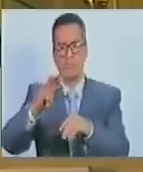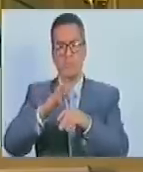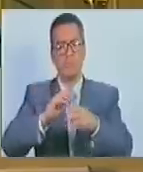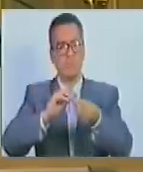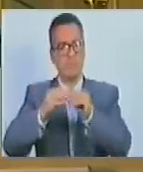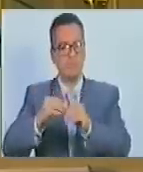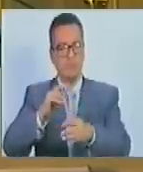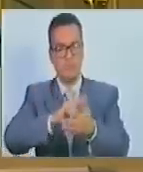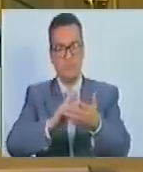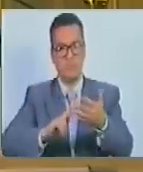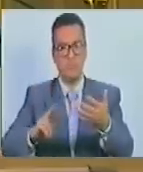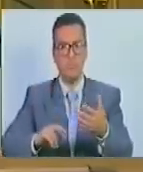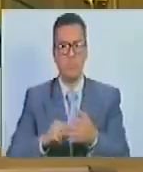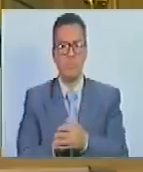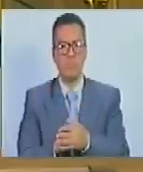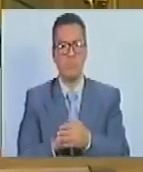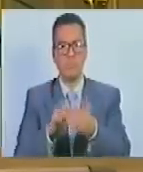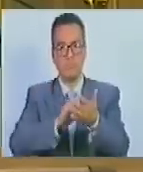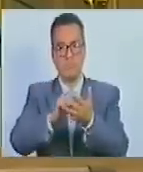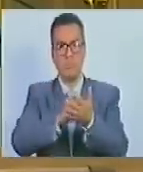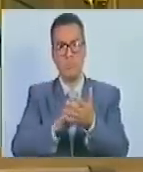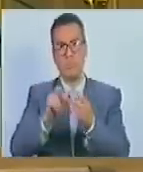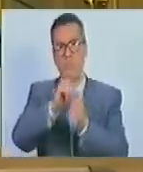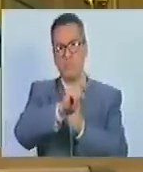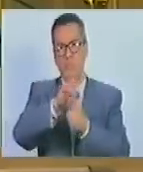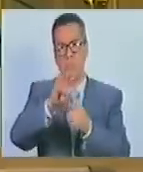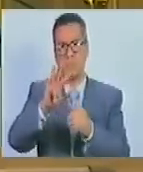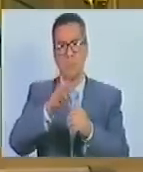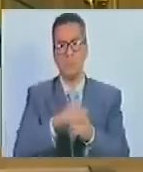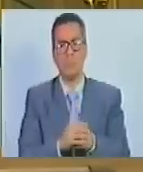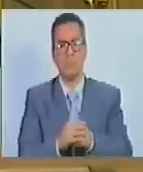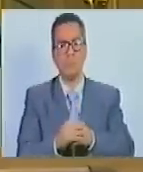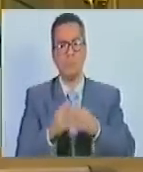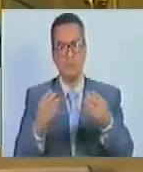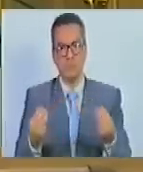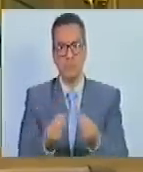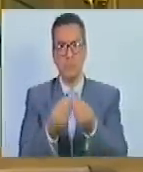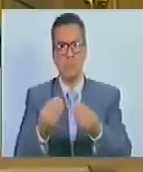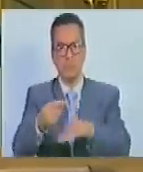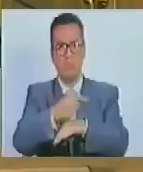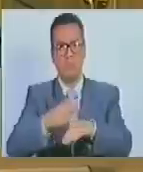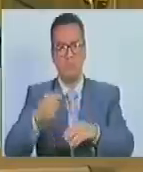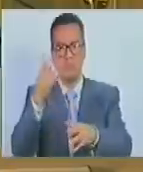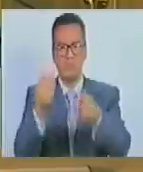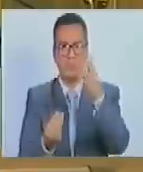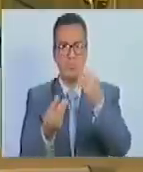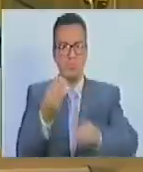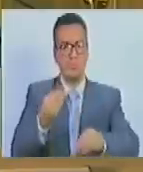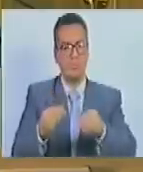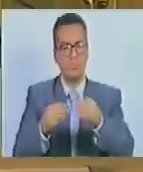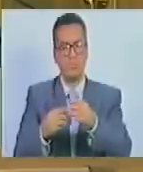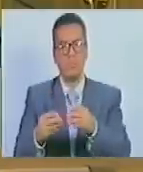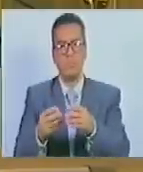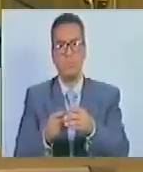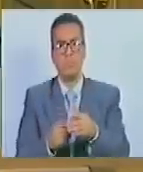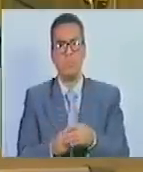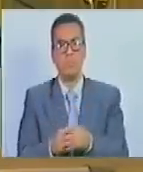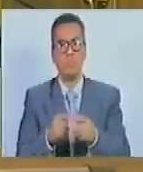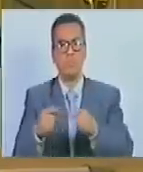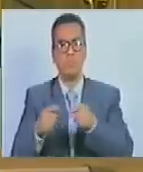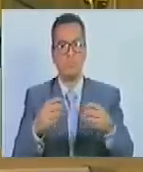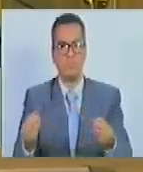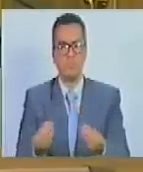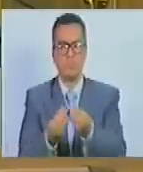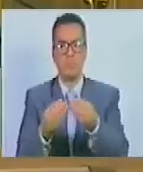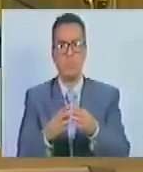quedando redactado de la siguiente manera artículo 24 el colectivo del gobierno comunal como expresión de articulación de las